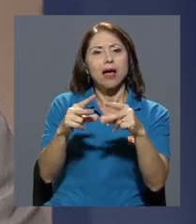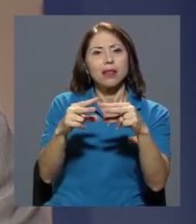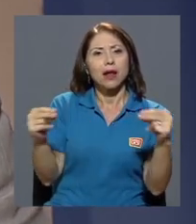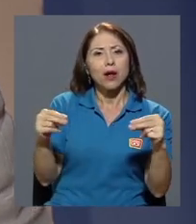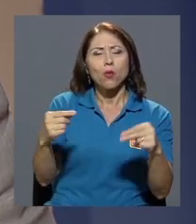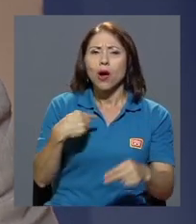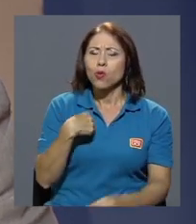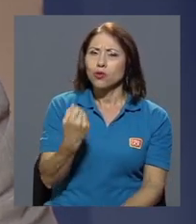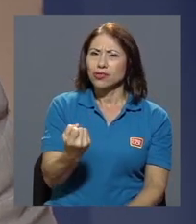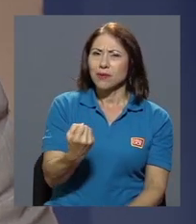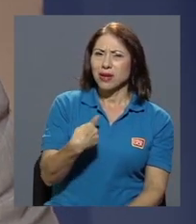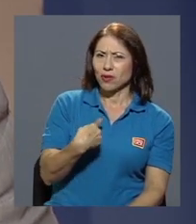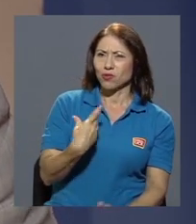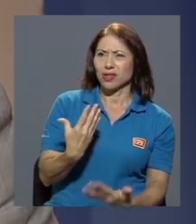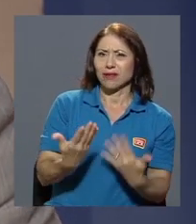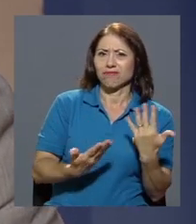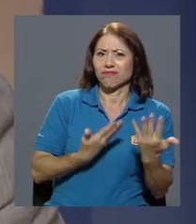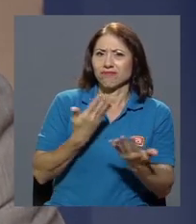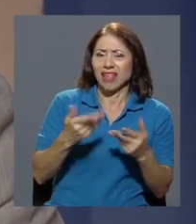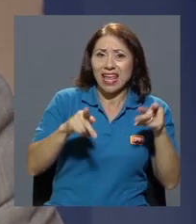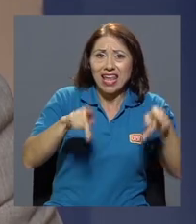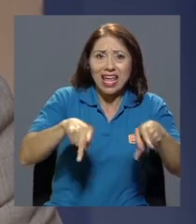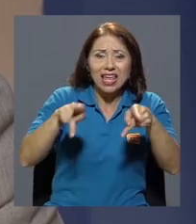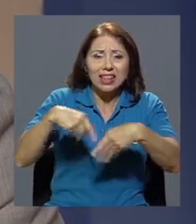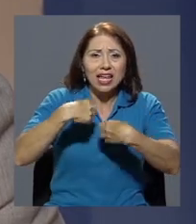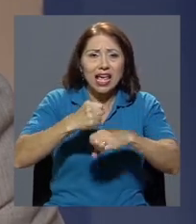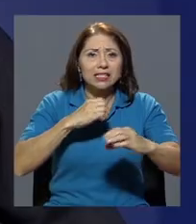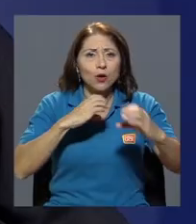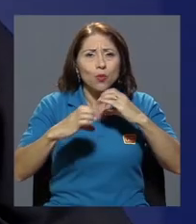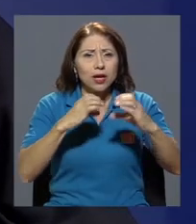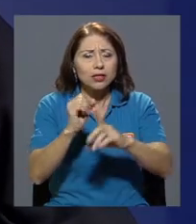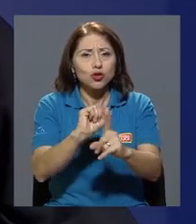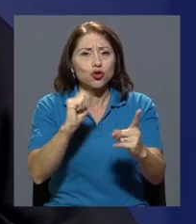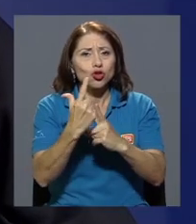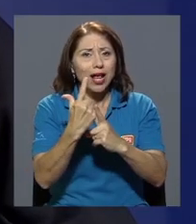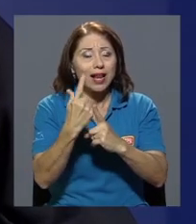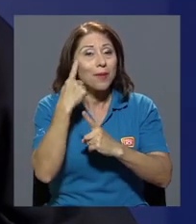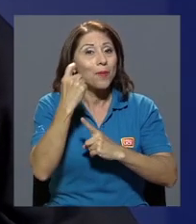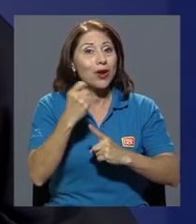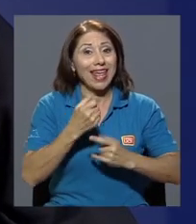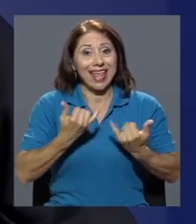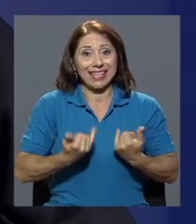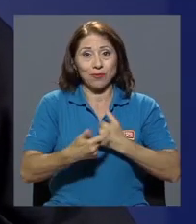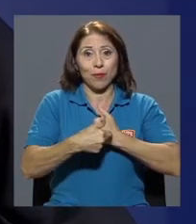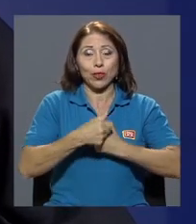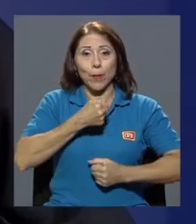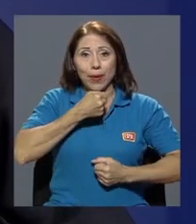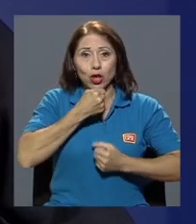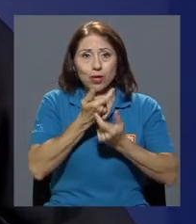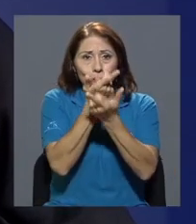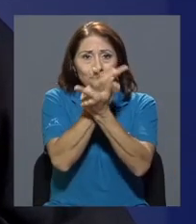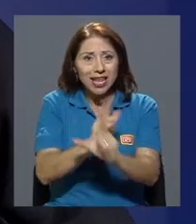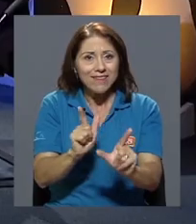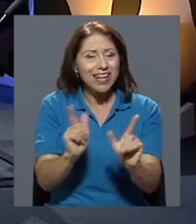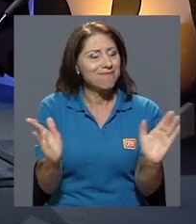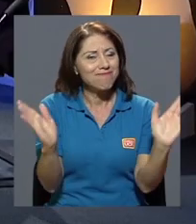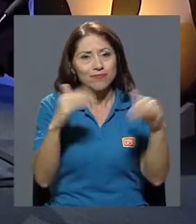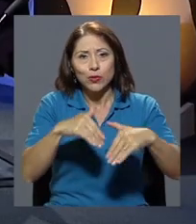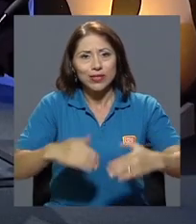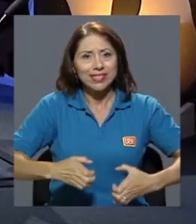Nicaragua, se pregunta en gente que hace comunicación social, porque el periodismo libre no existe en este momento en Nicaragua,